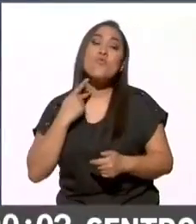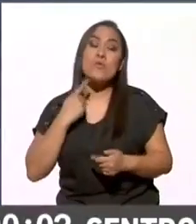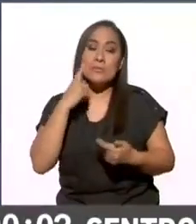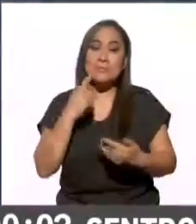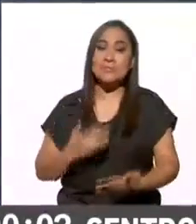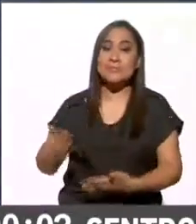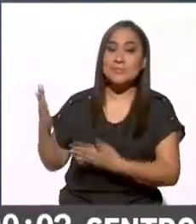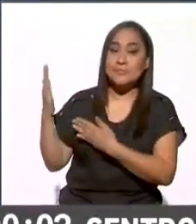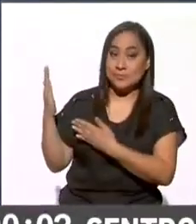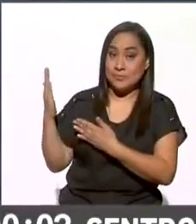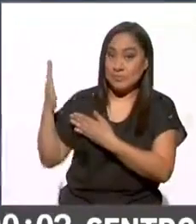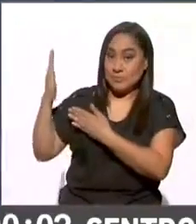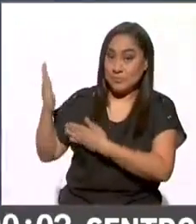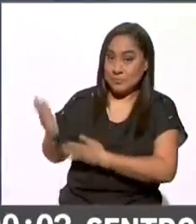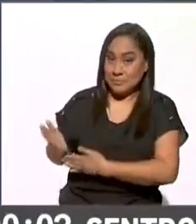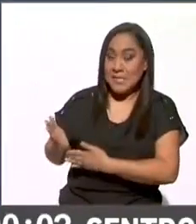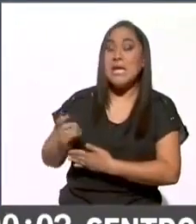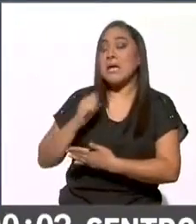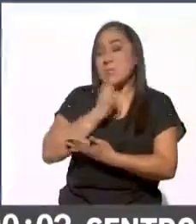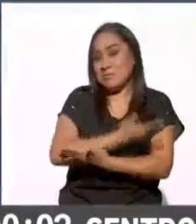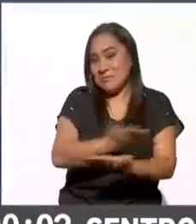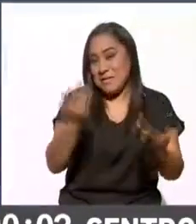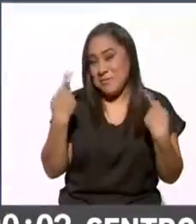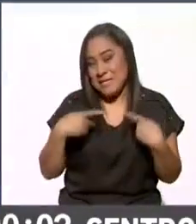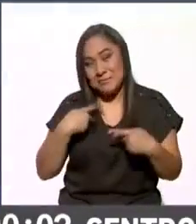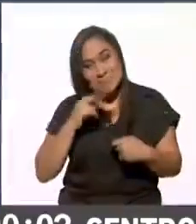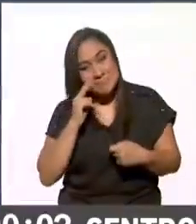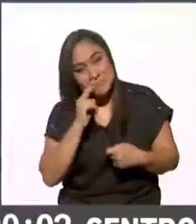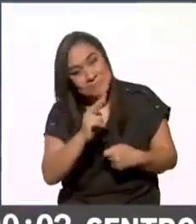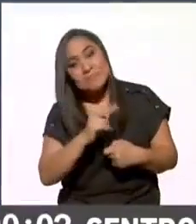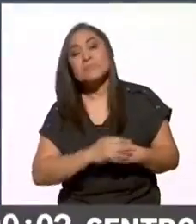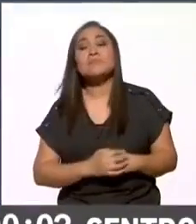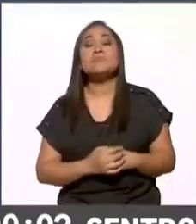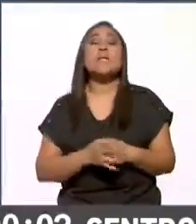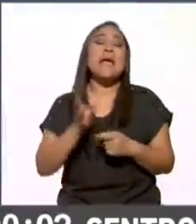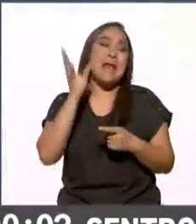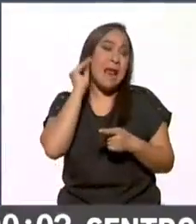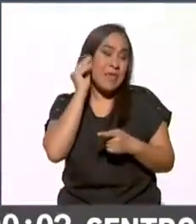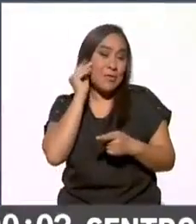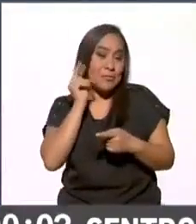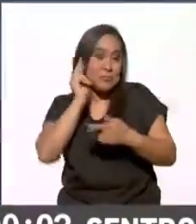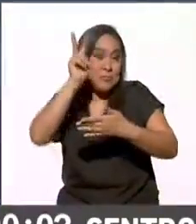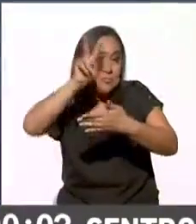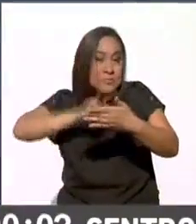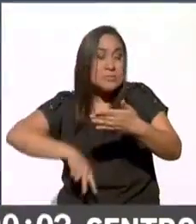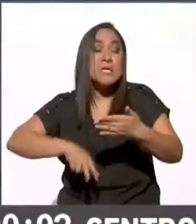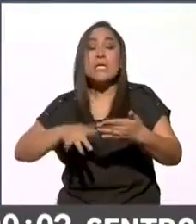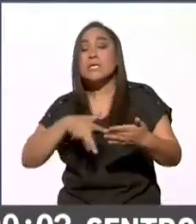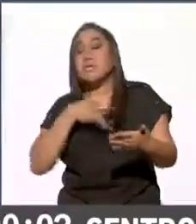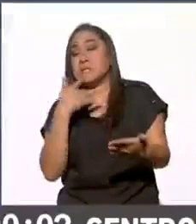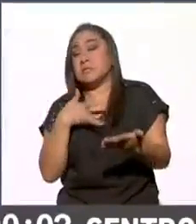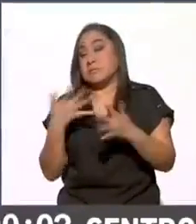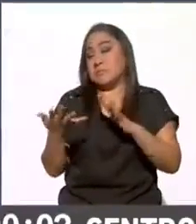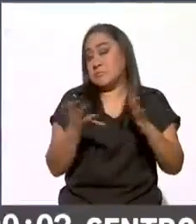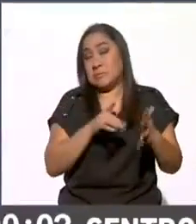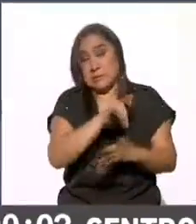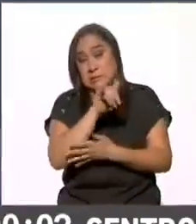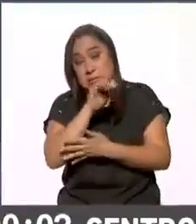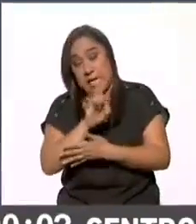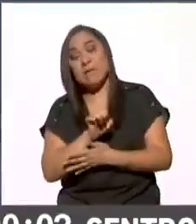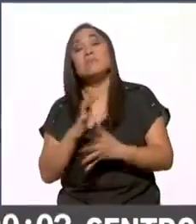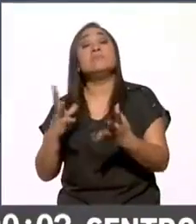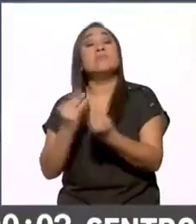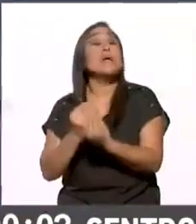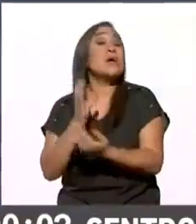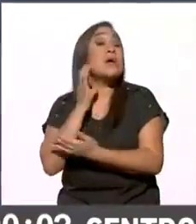pantalla se las compartimos también a las personas que nos siguen en esta transmisión en radio y es que según las estimaciones del INE la